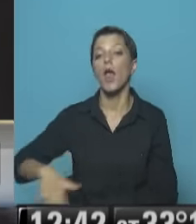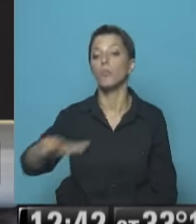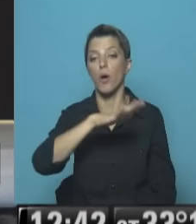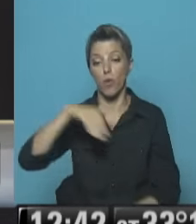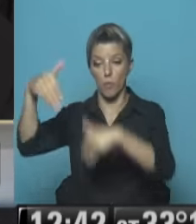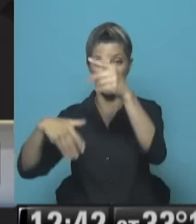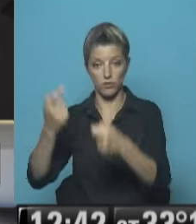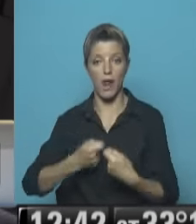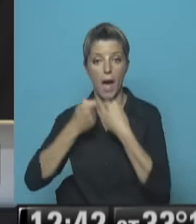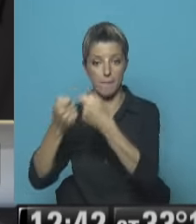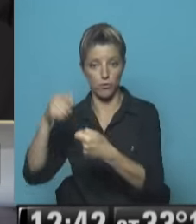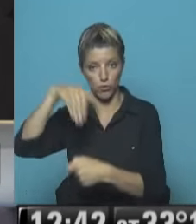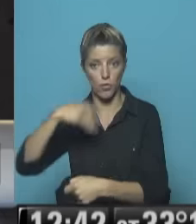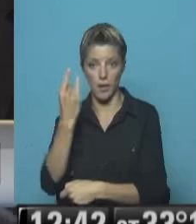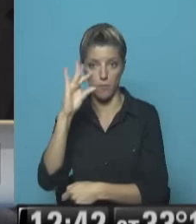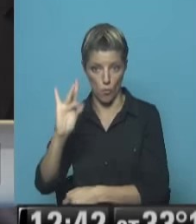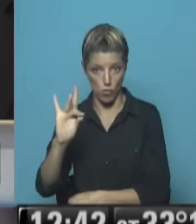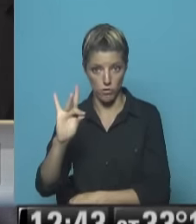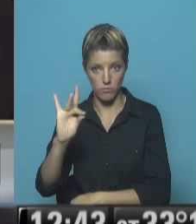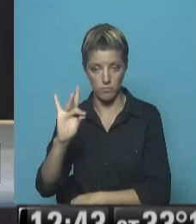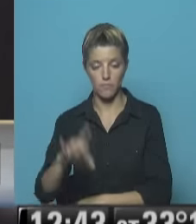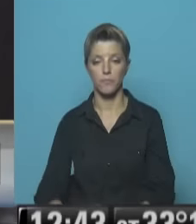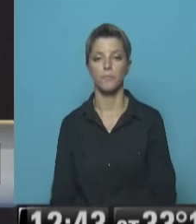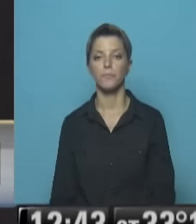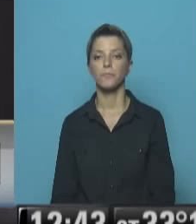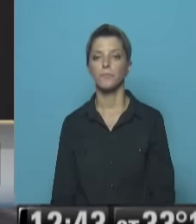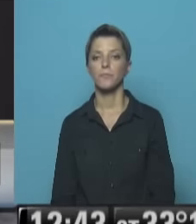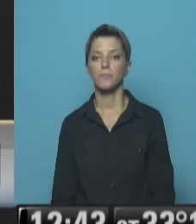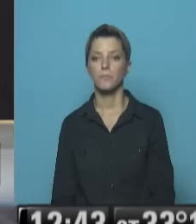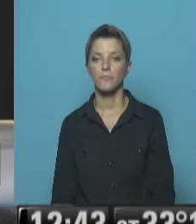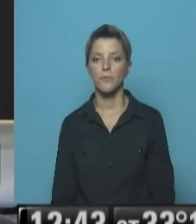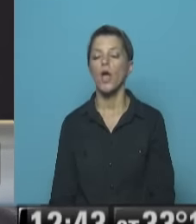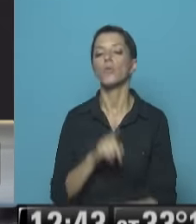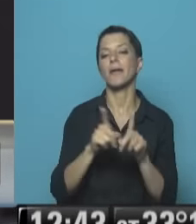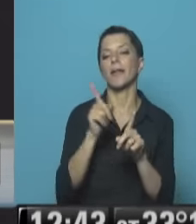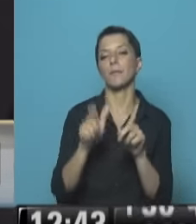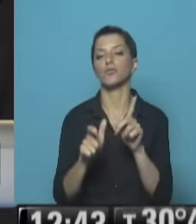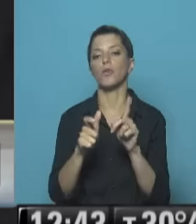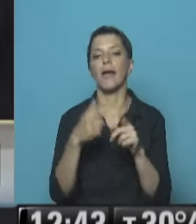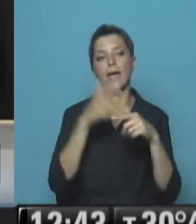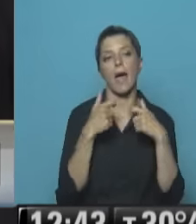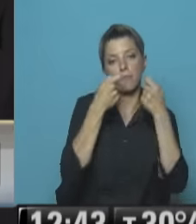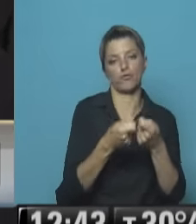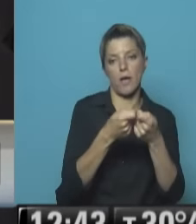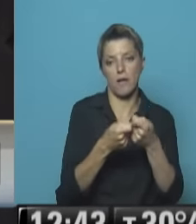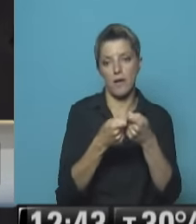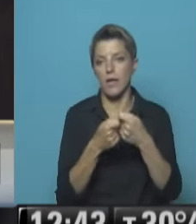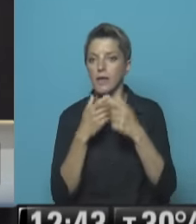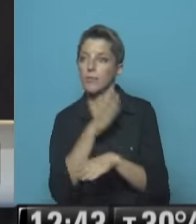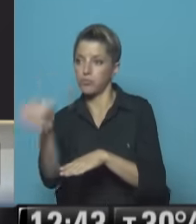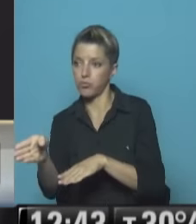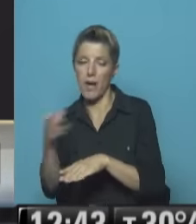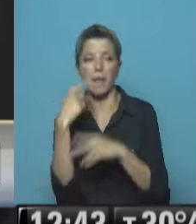En esta elección Porque se dio mucho No el voto Que se diera vuelta Que se pasara la oposición Pero así muchos dejaron de votar